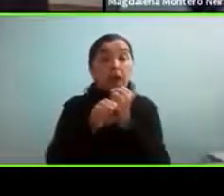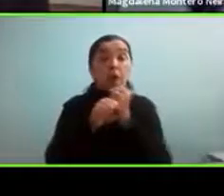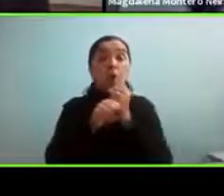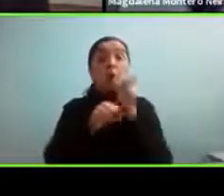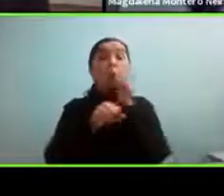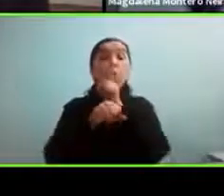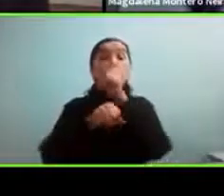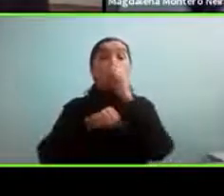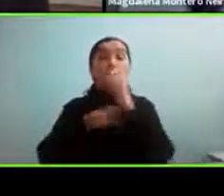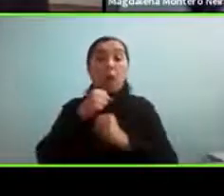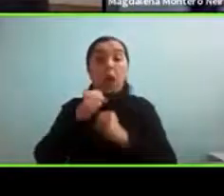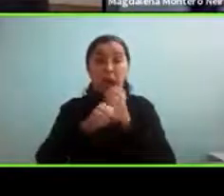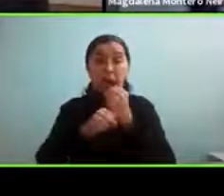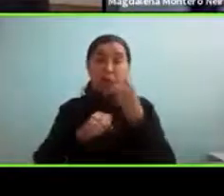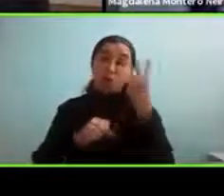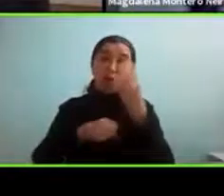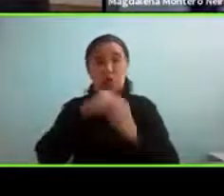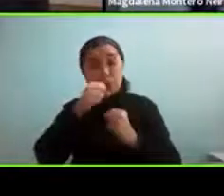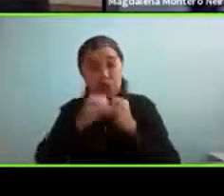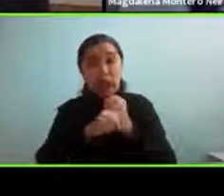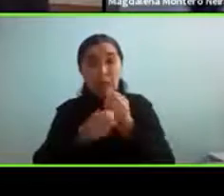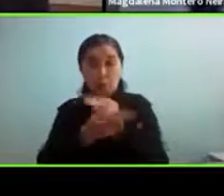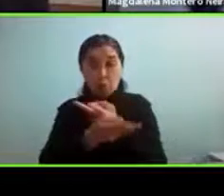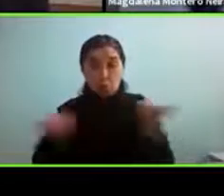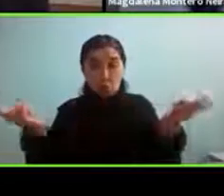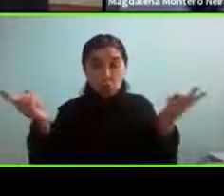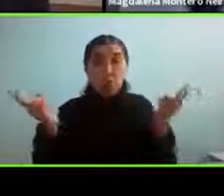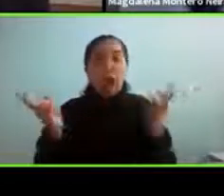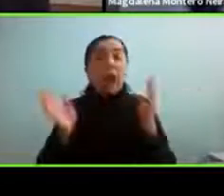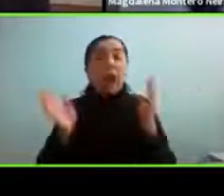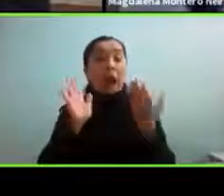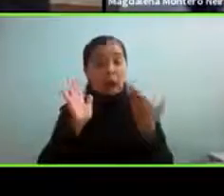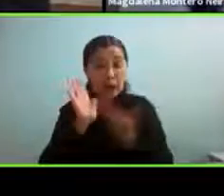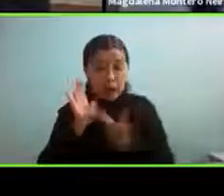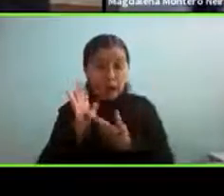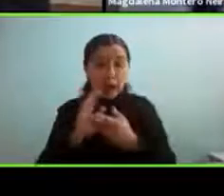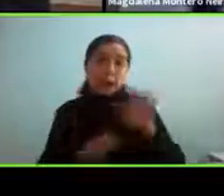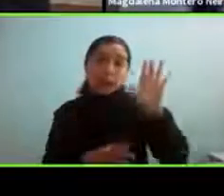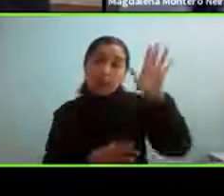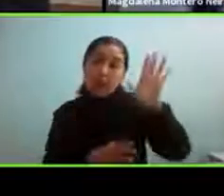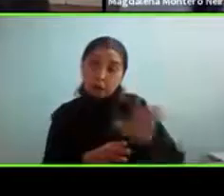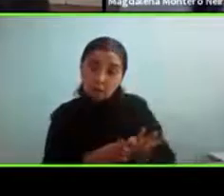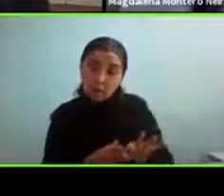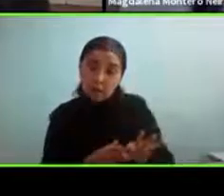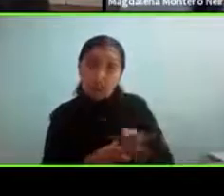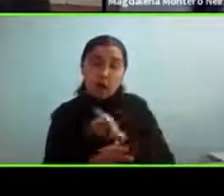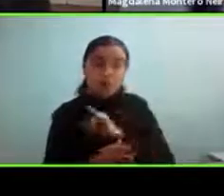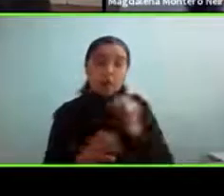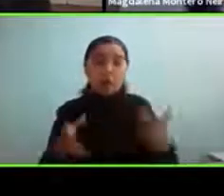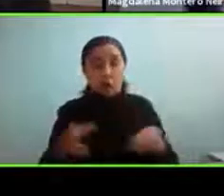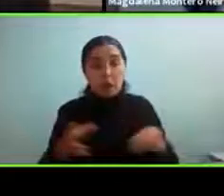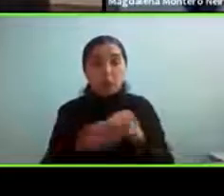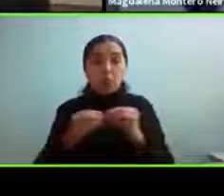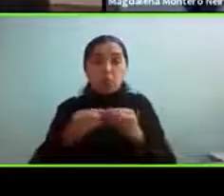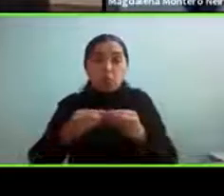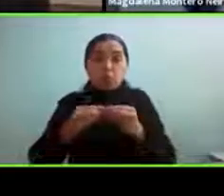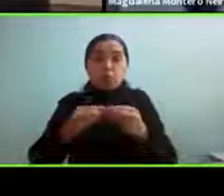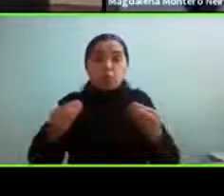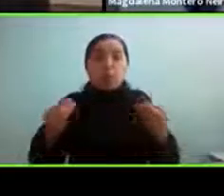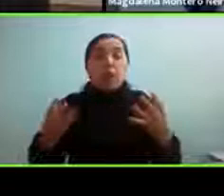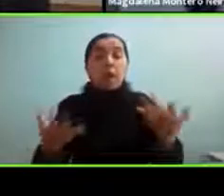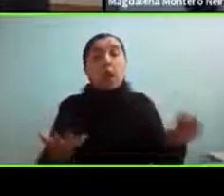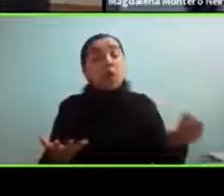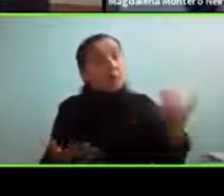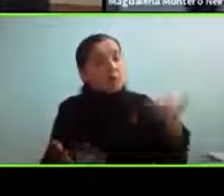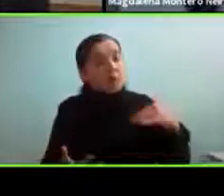y medio hubo publicaciones al respecto que empiezan siendo cualitativas y eventualmente se van a hacer digamos más robustas porque son muy importantes también y que